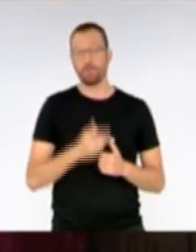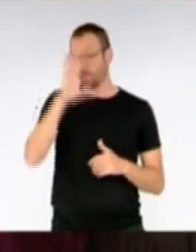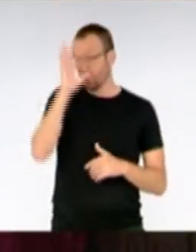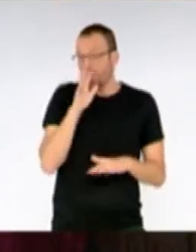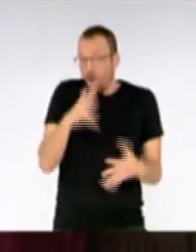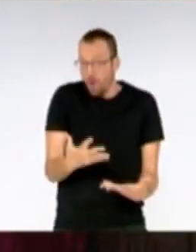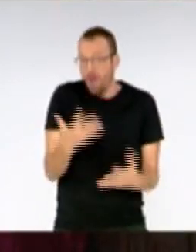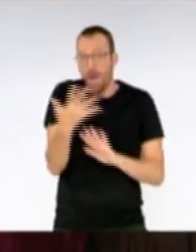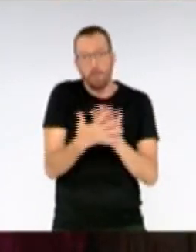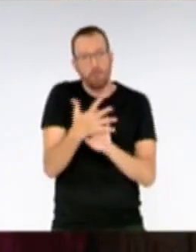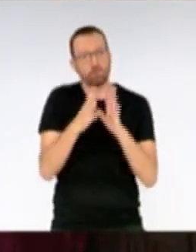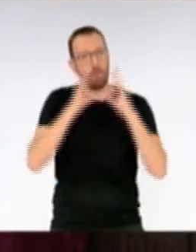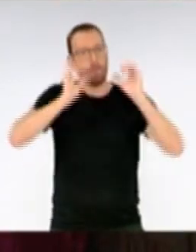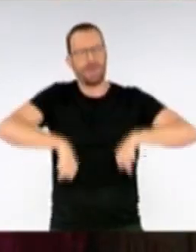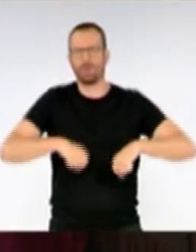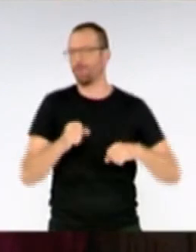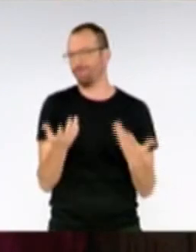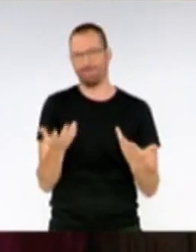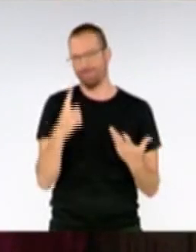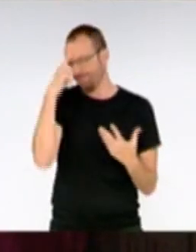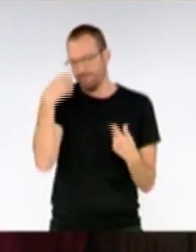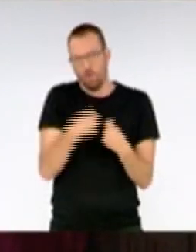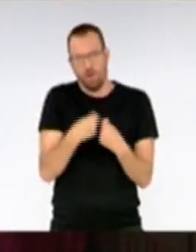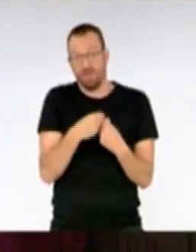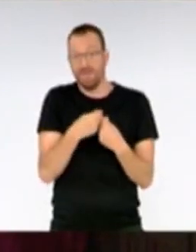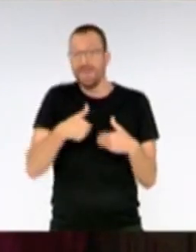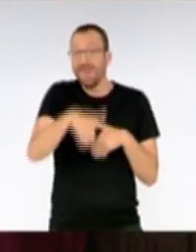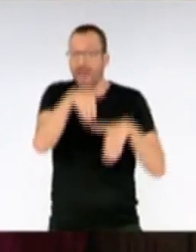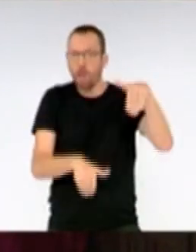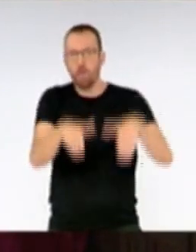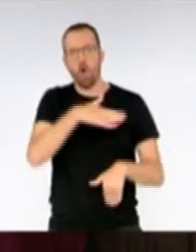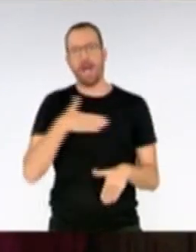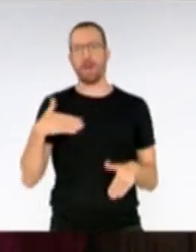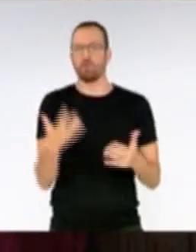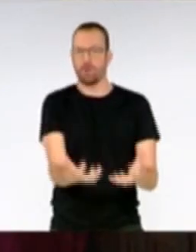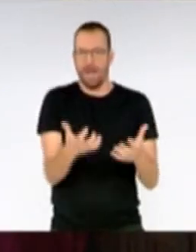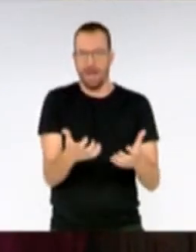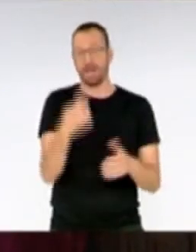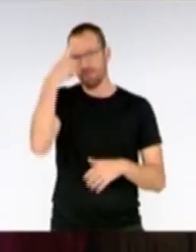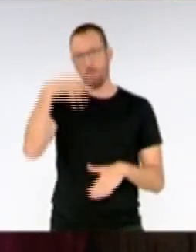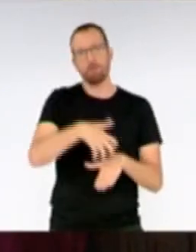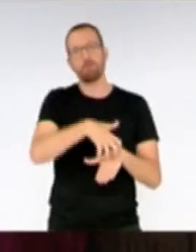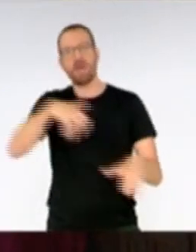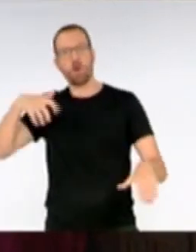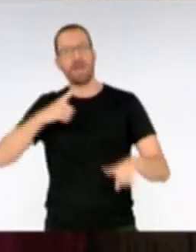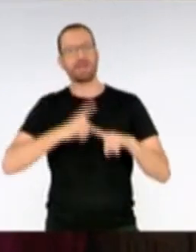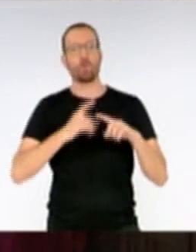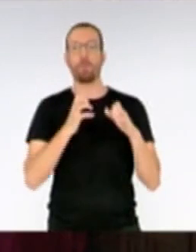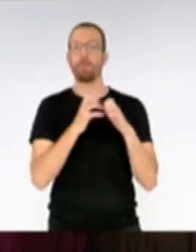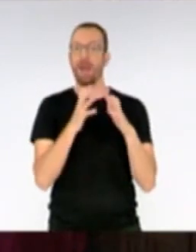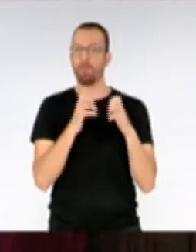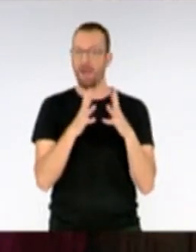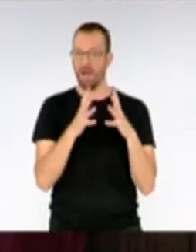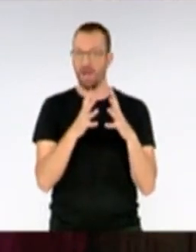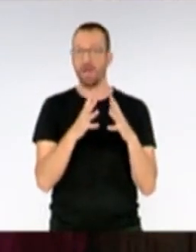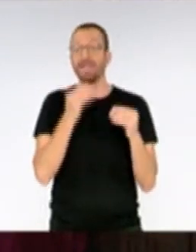hablar de pactos es absurdo. Nosotros salimos a las elecciones a ganar. Lógicamente sabemos que la mayoría absoluta en Santa Cruz de la Palma en la